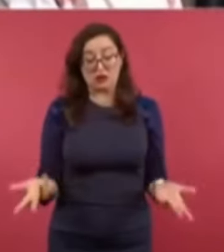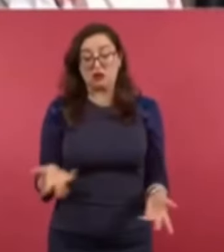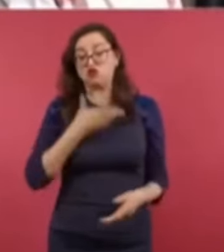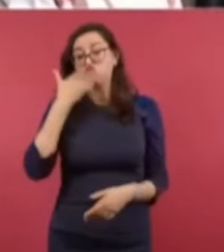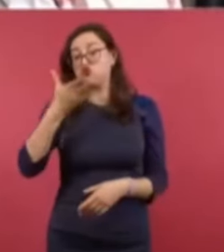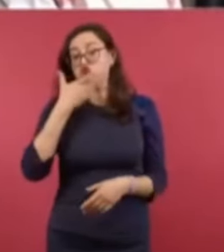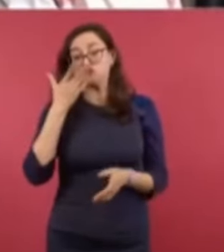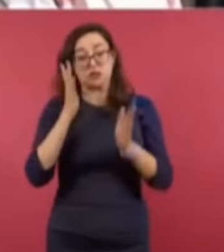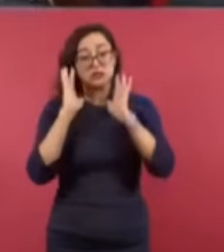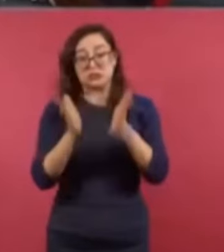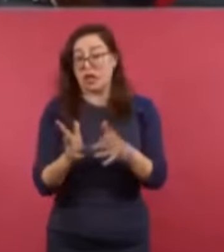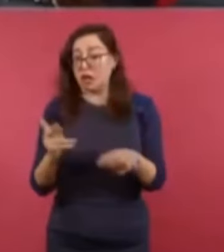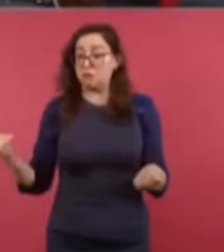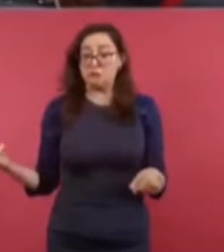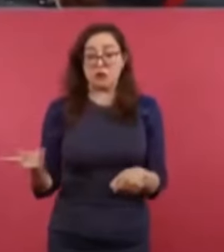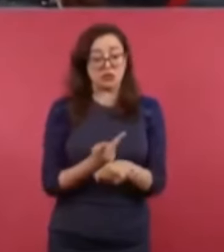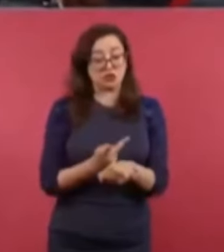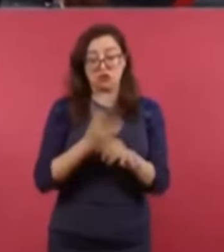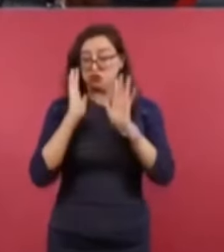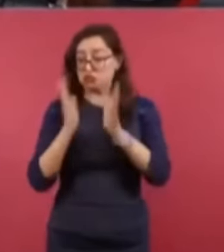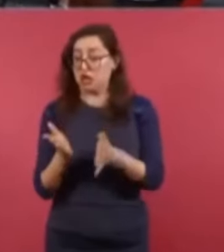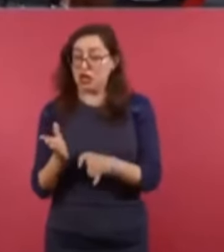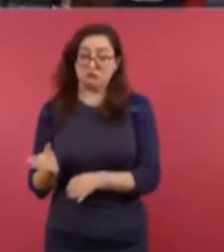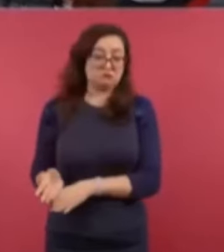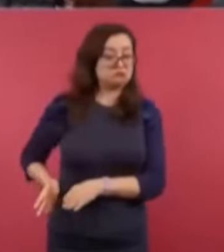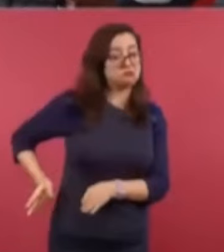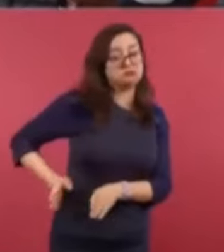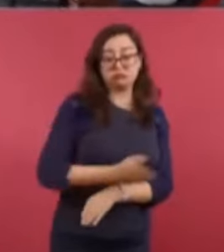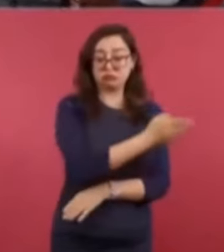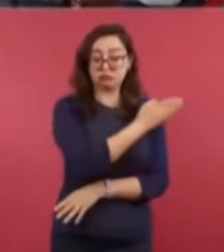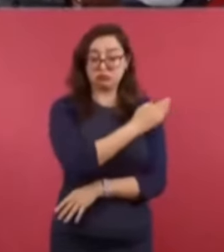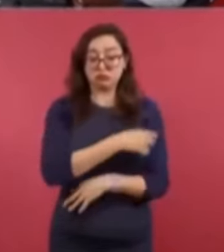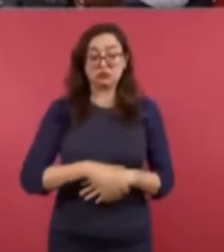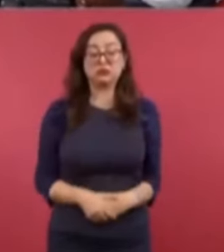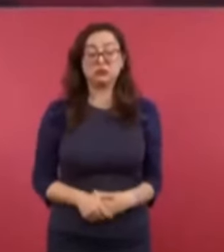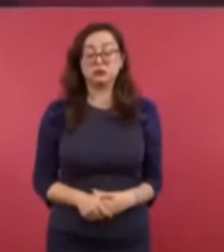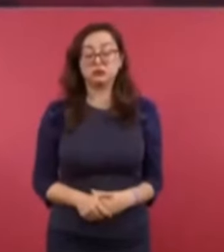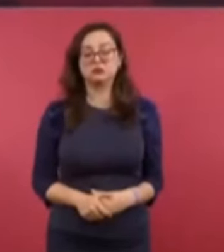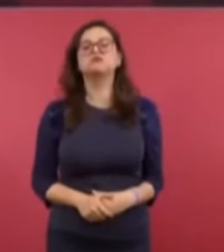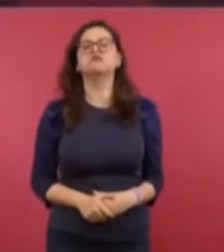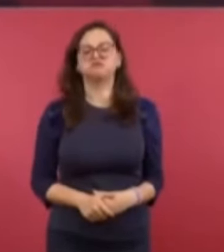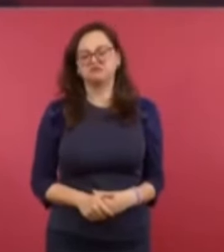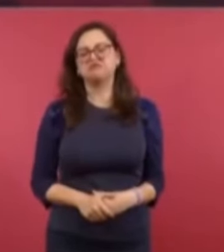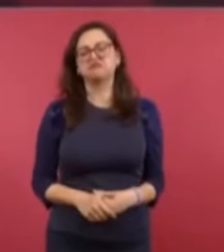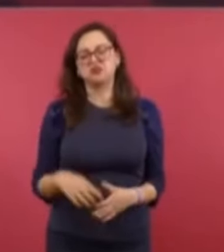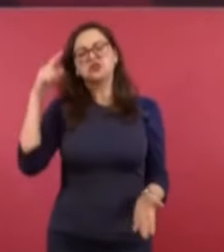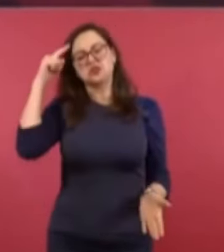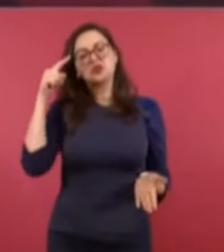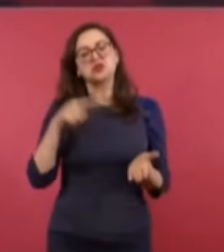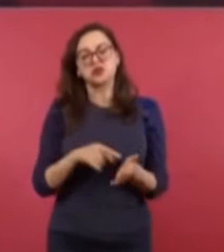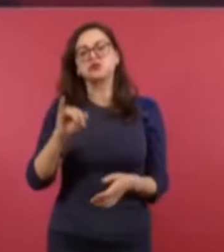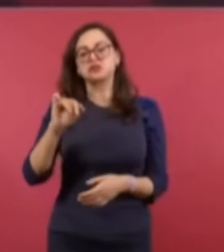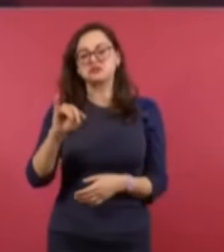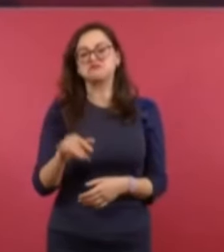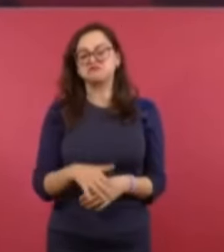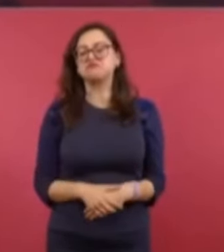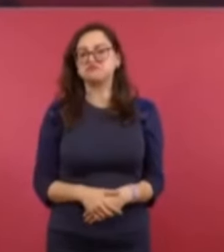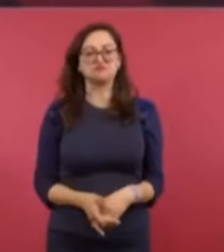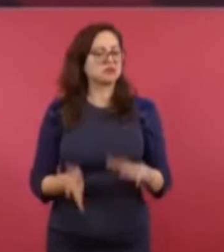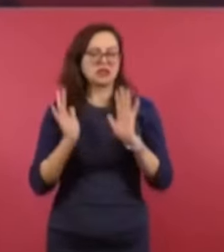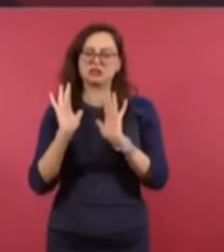el pasado en este país. Yo creo que sí, yo creo que ya está superada esa etapa. Desde luego,